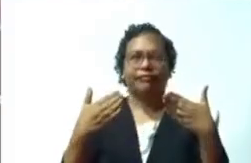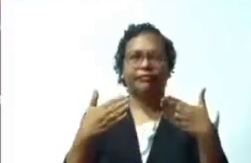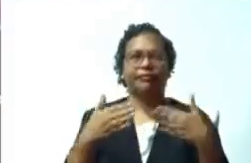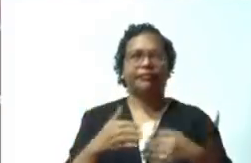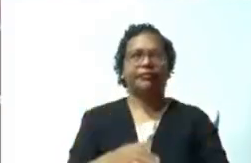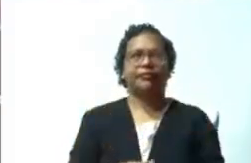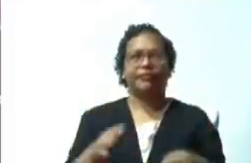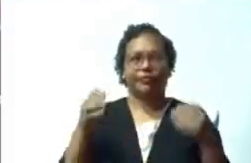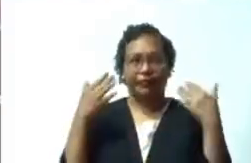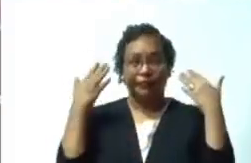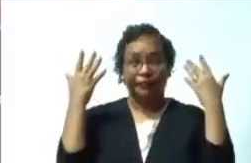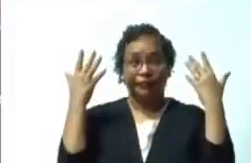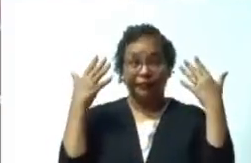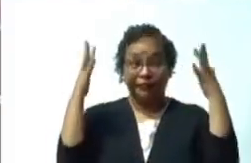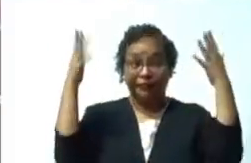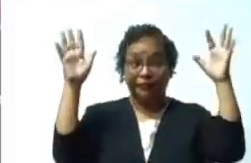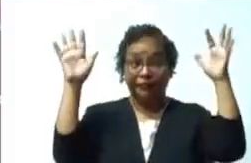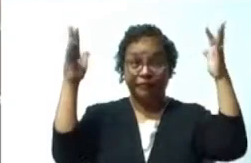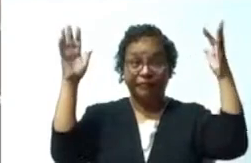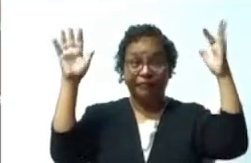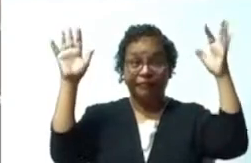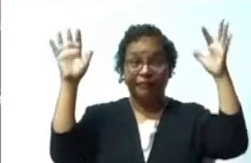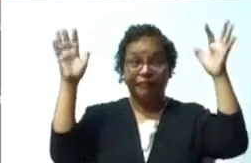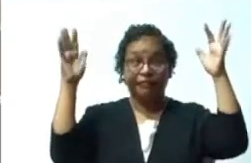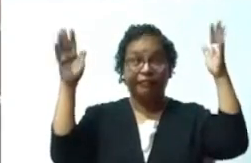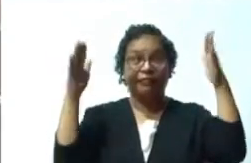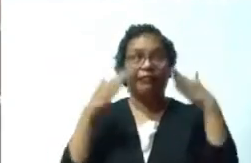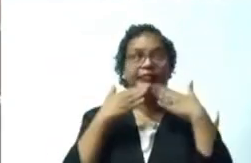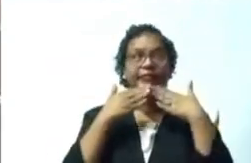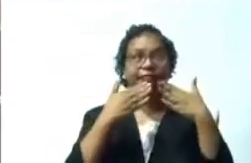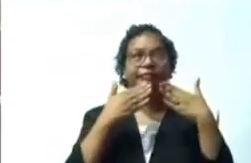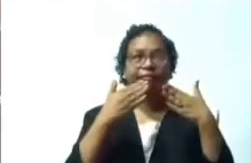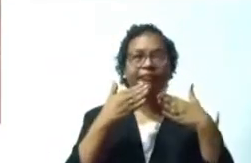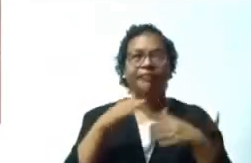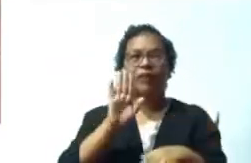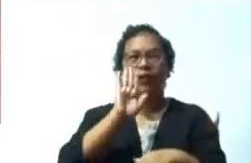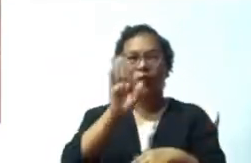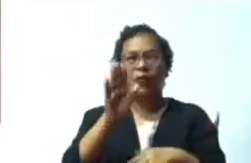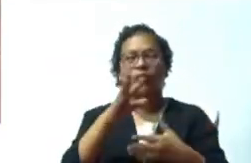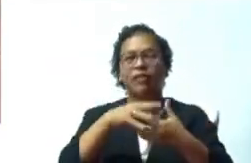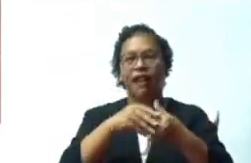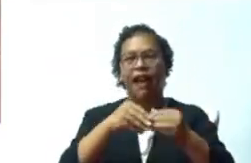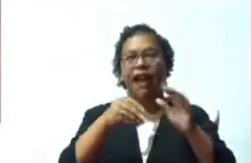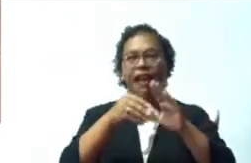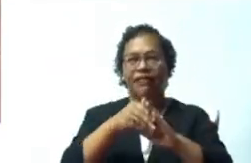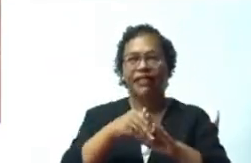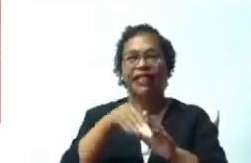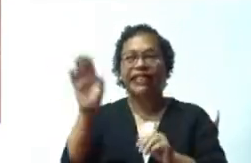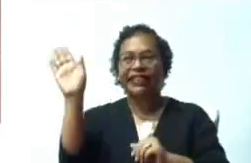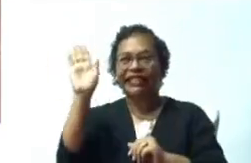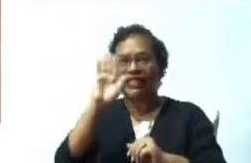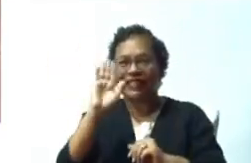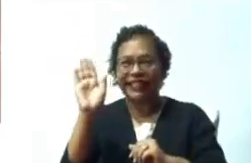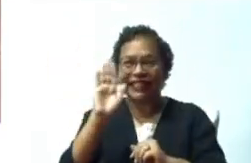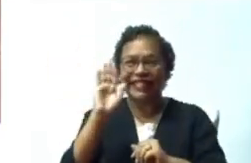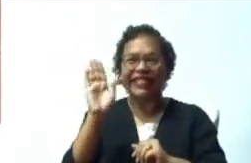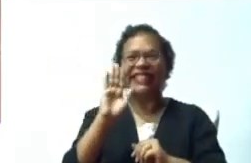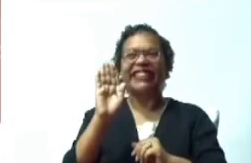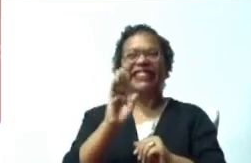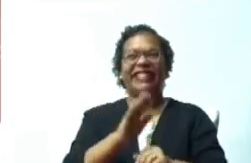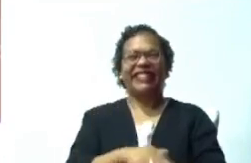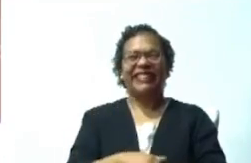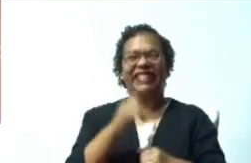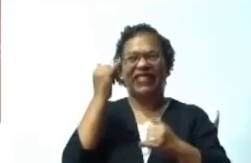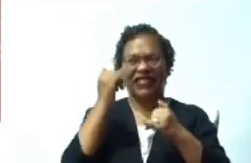Nelson de la Rosa, su turno de despedida. No es que usted se va, que debe ser ahí, hasta que terminemos esta sesión,